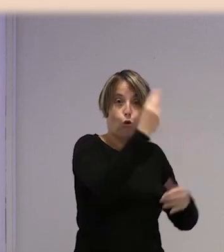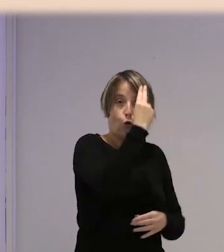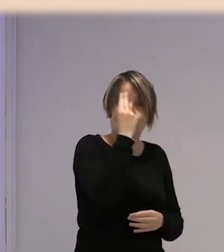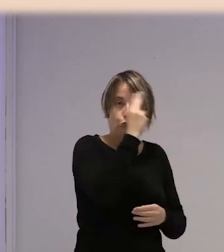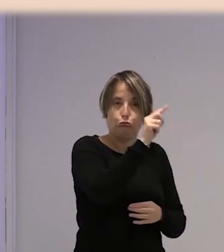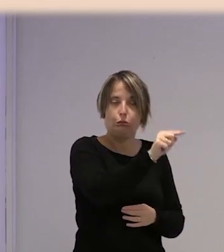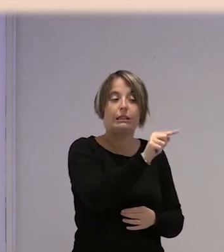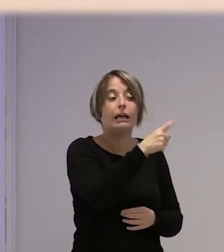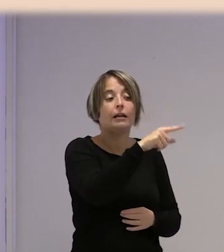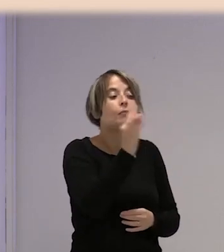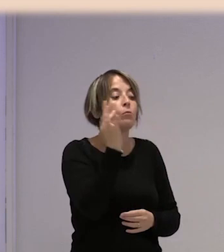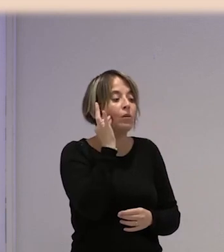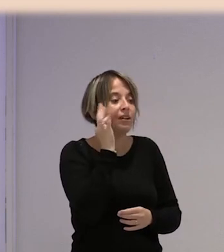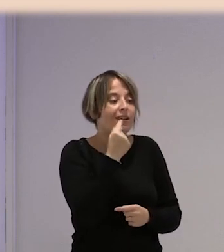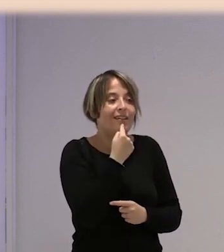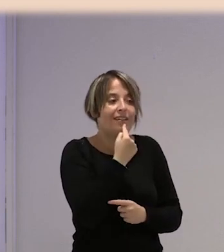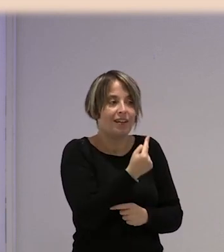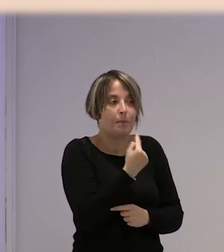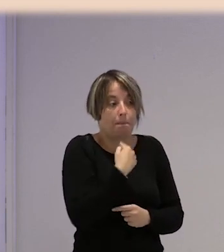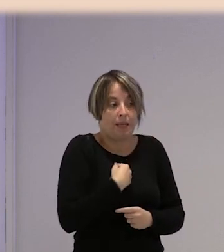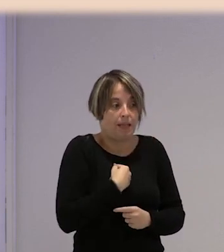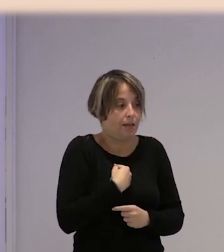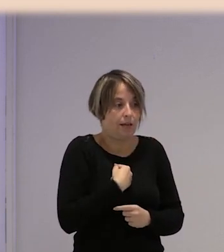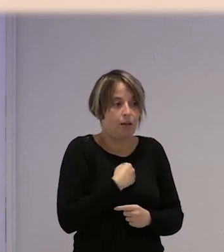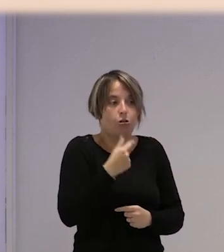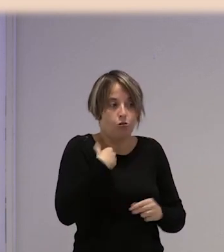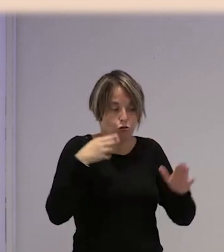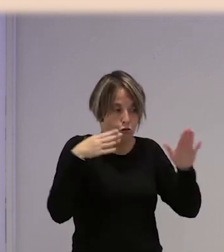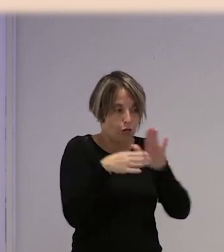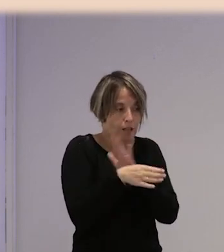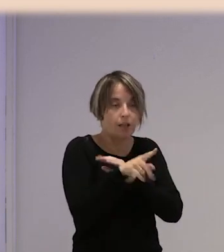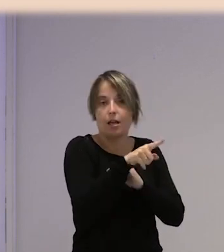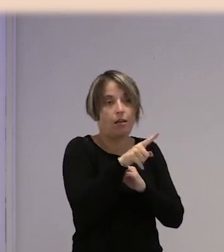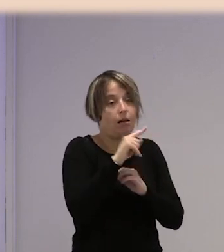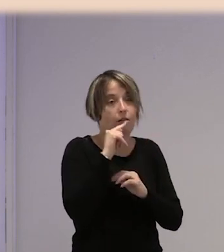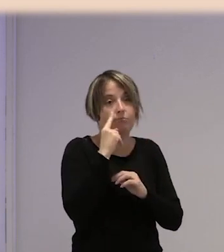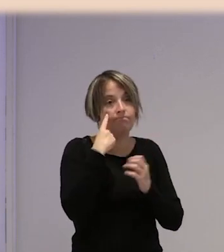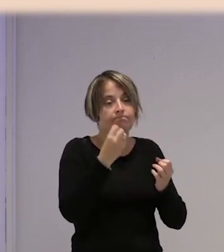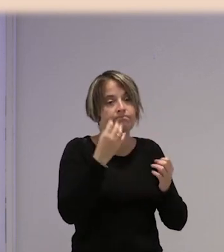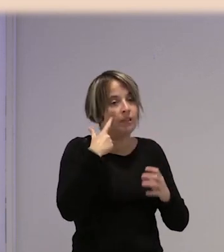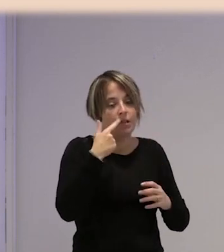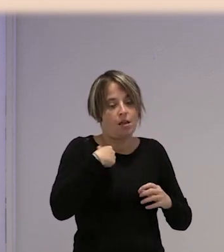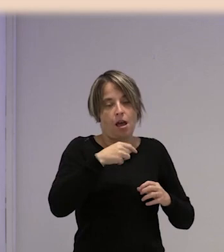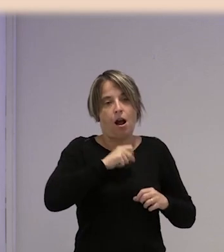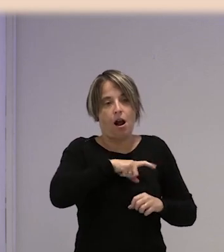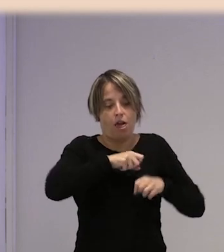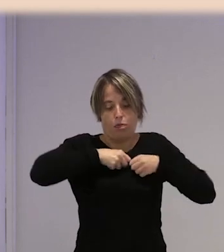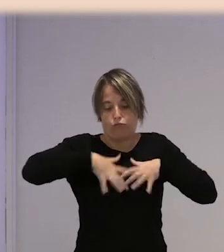pues le dijeron, me dijeron a mí, que él fui la que entré con ella, ella no se enteraba de nada, que tenía metástasis.